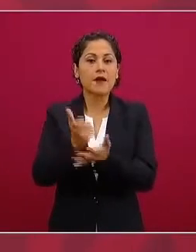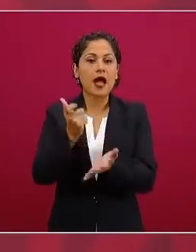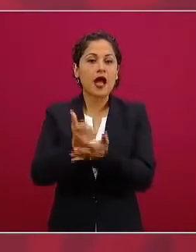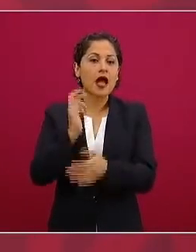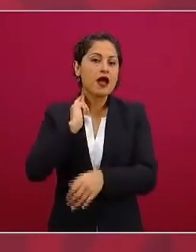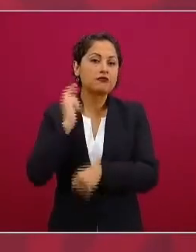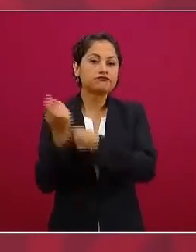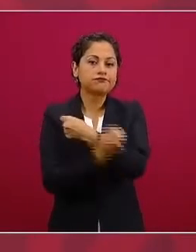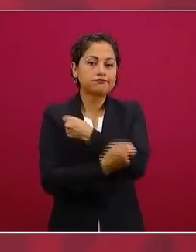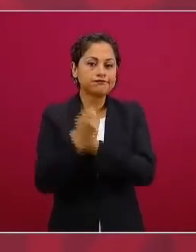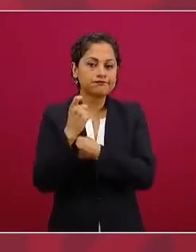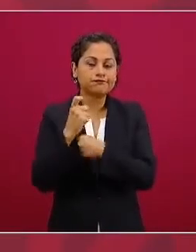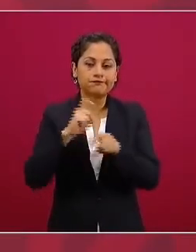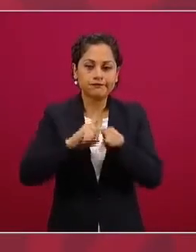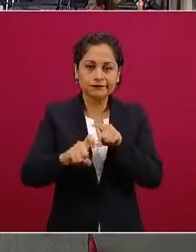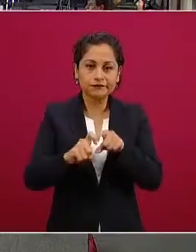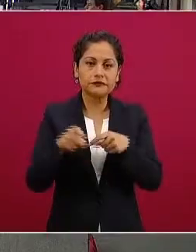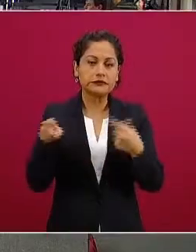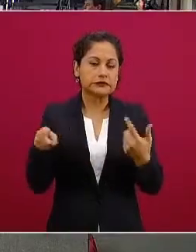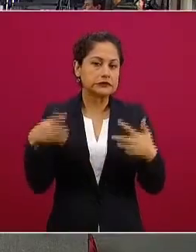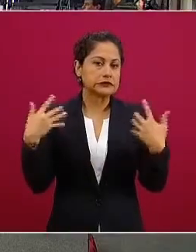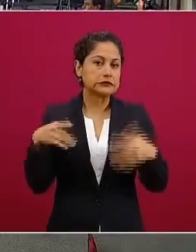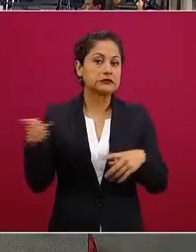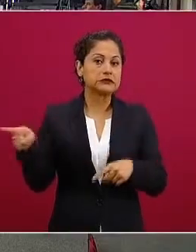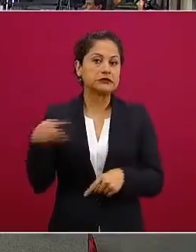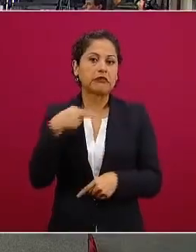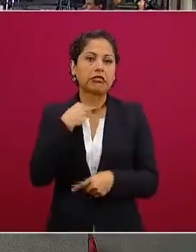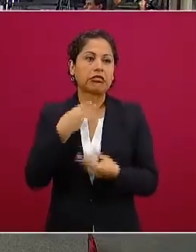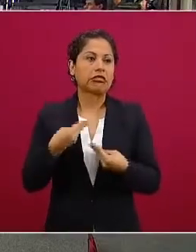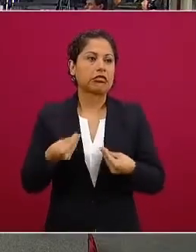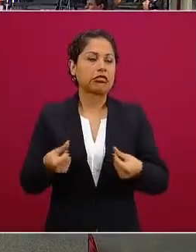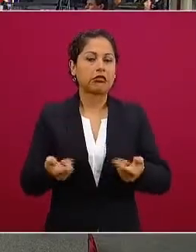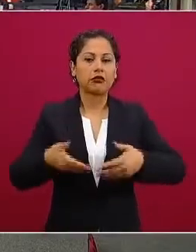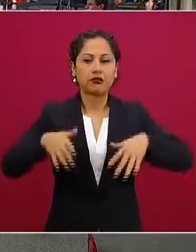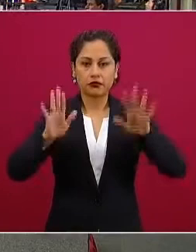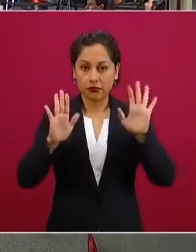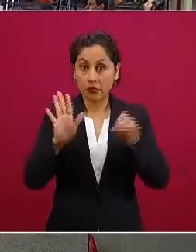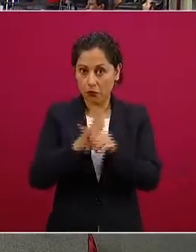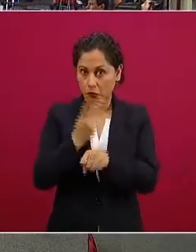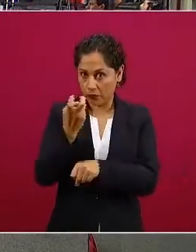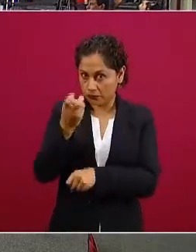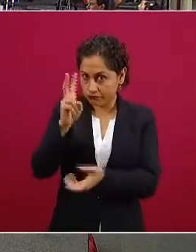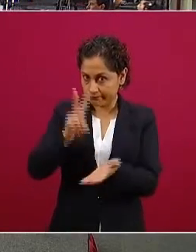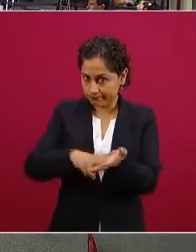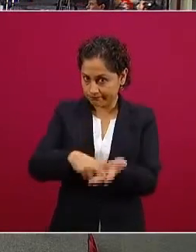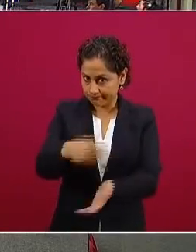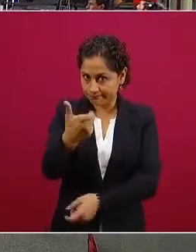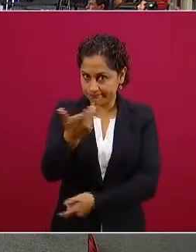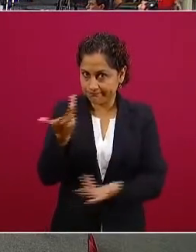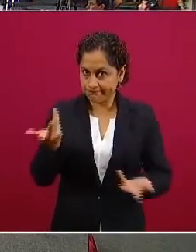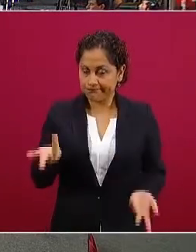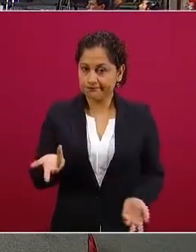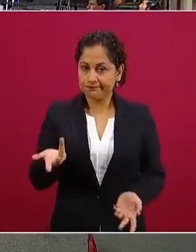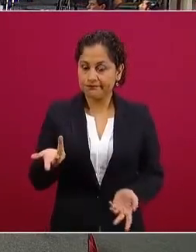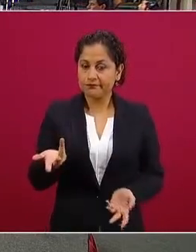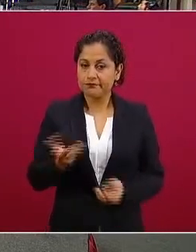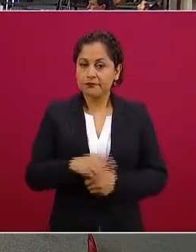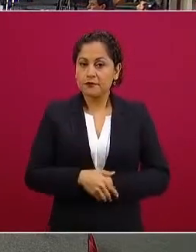eso cuesta pero si lo están haciendo